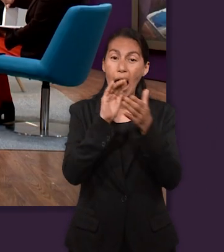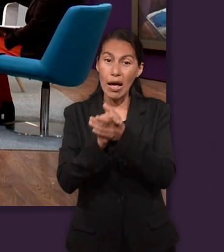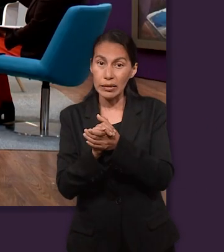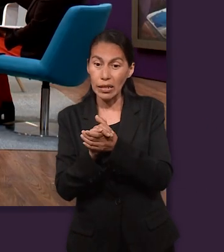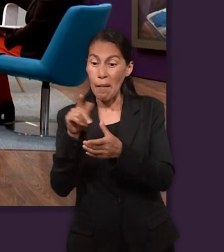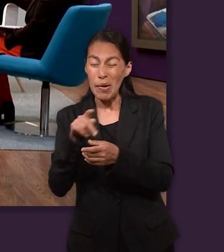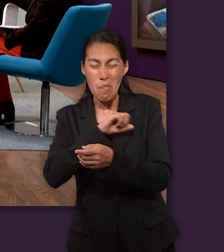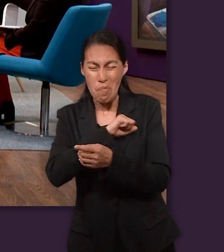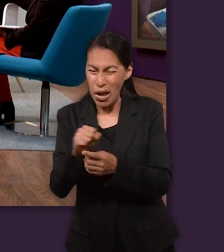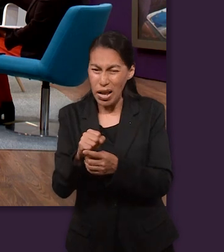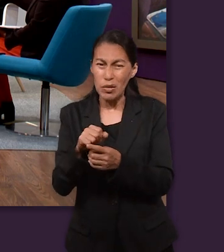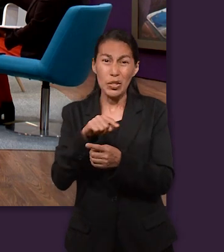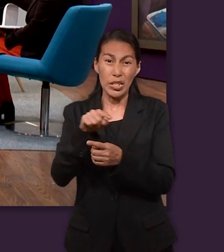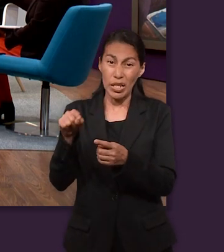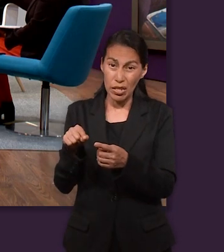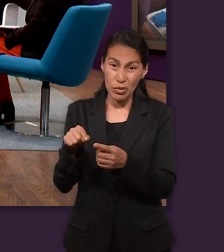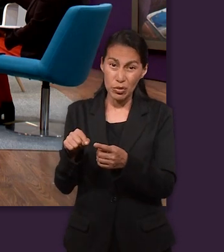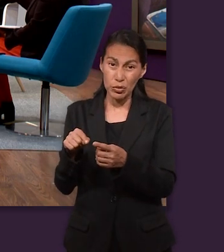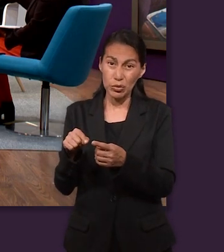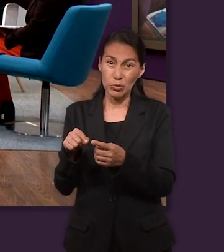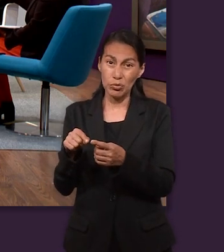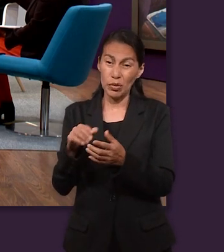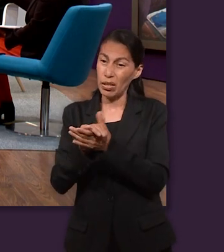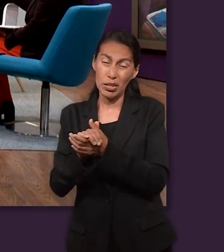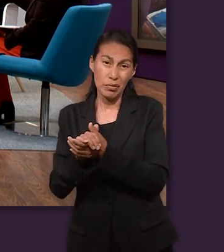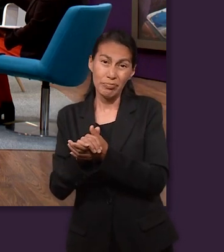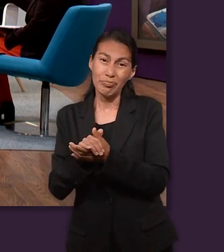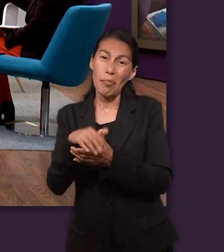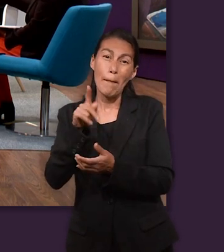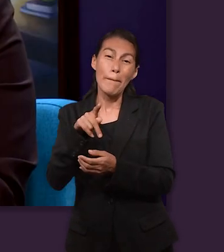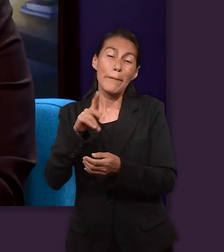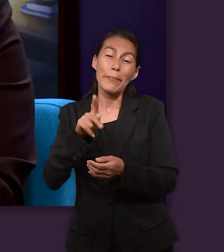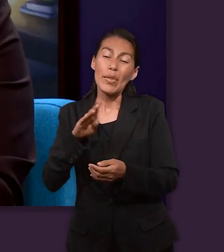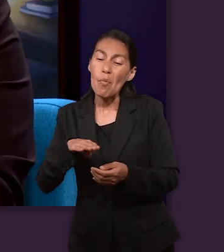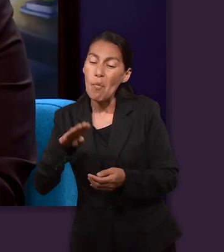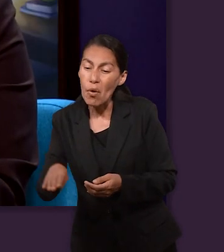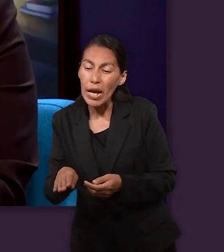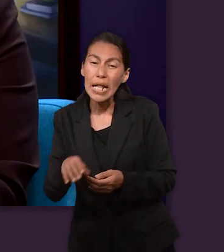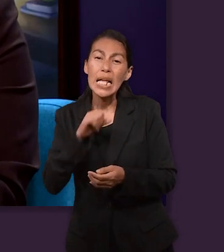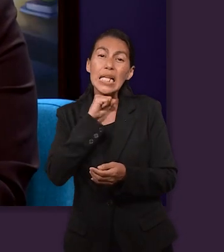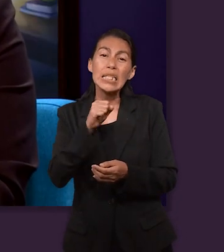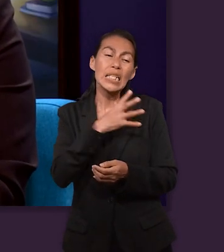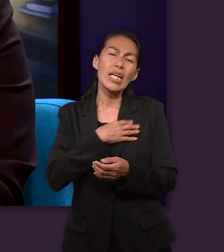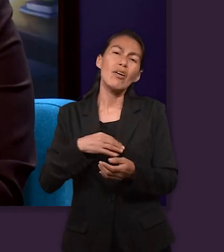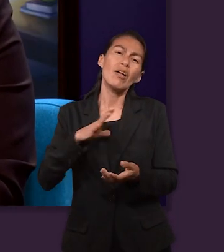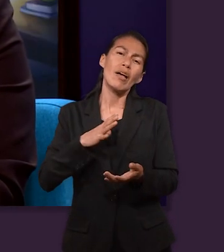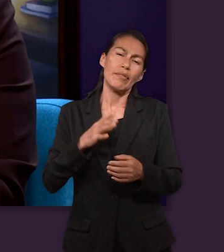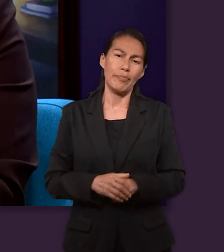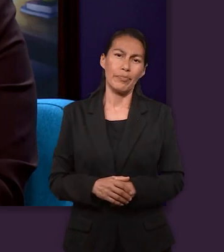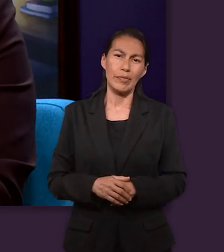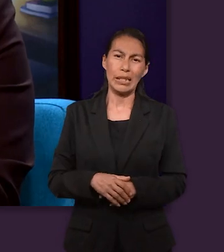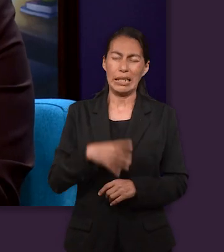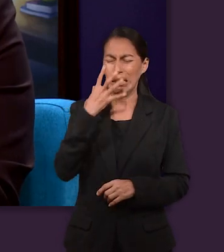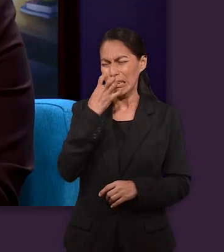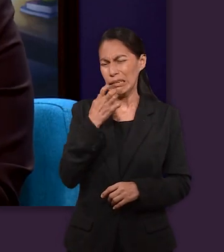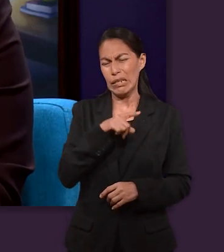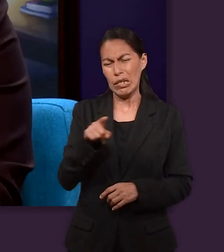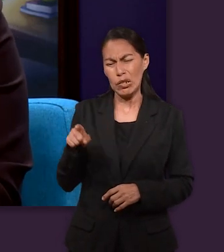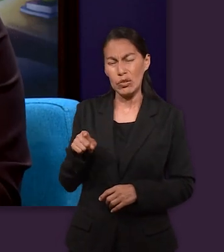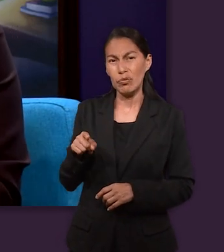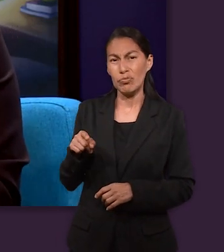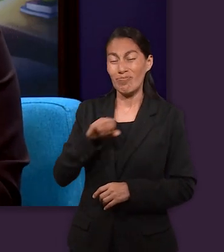muere sin tener descendencia. Lamentablemente estos hijos habían heredado la perversidad de su padre y